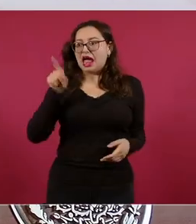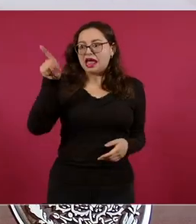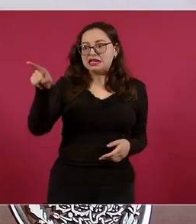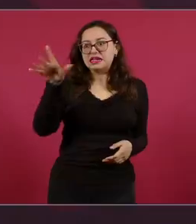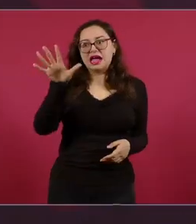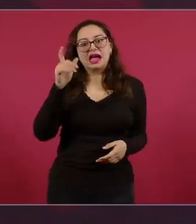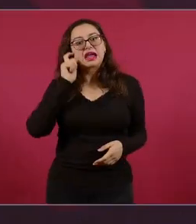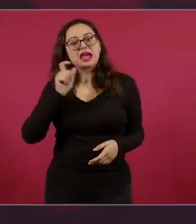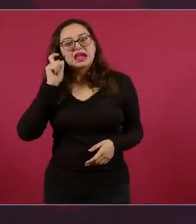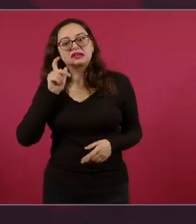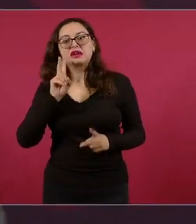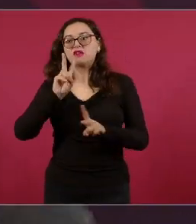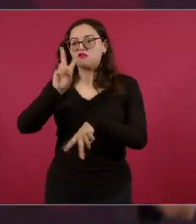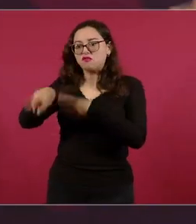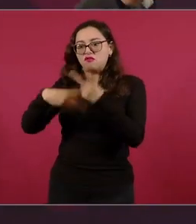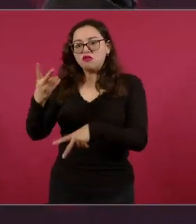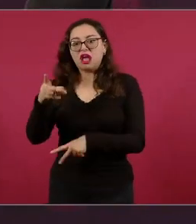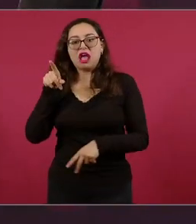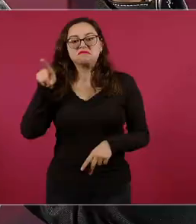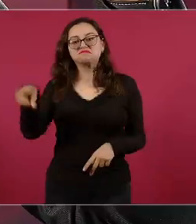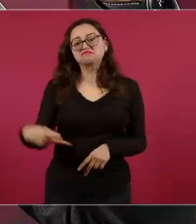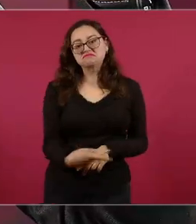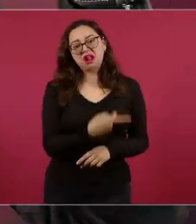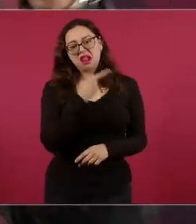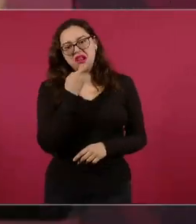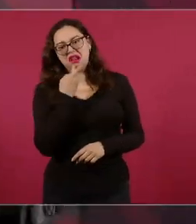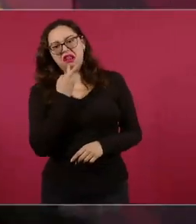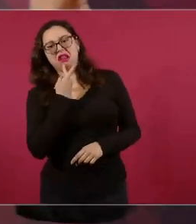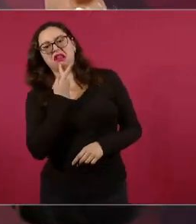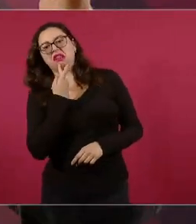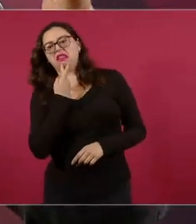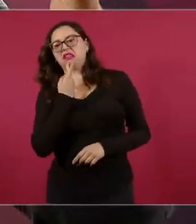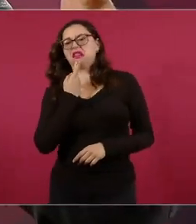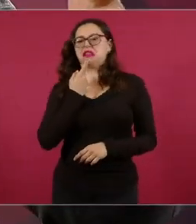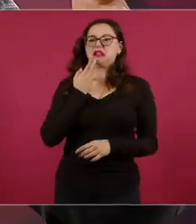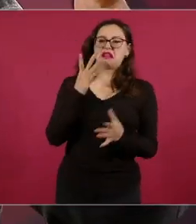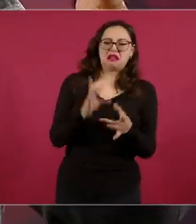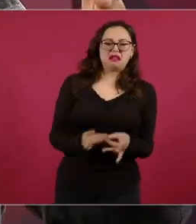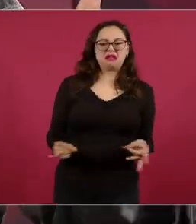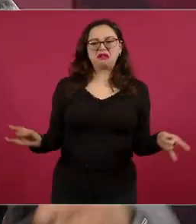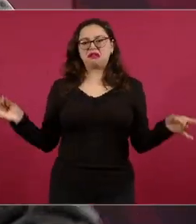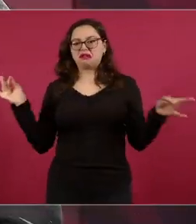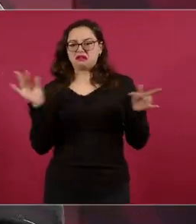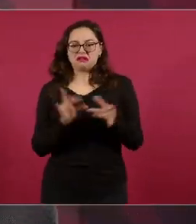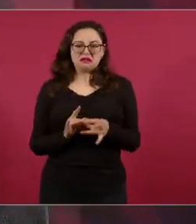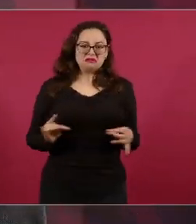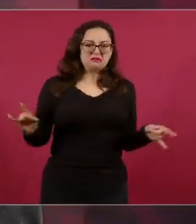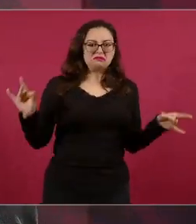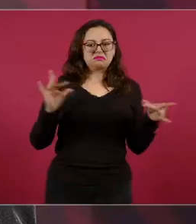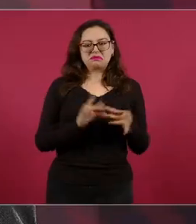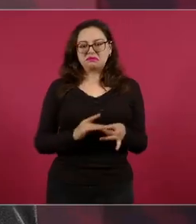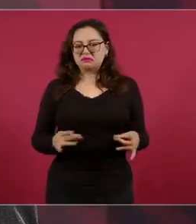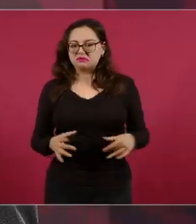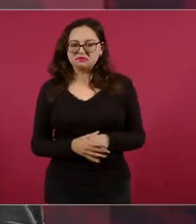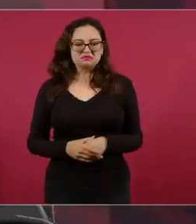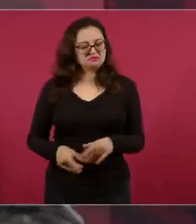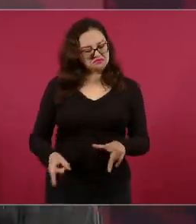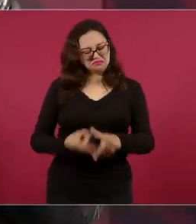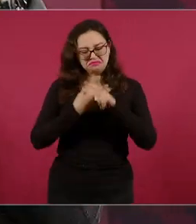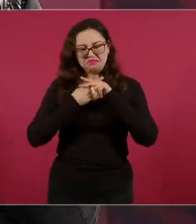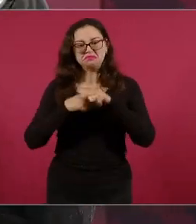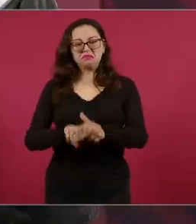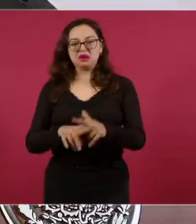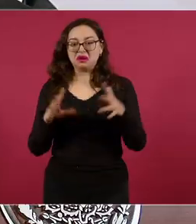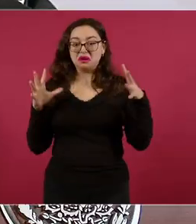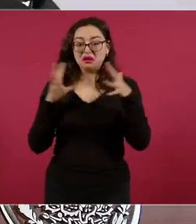Patzingán, ahí se aventó un discurso y declaró la guerra al narcotráfico y